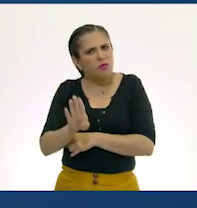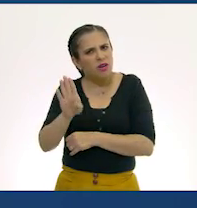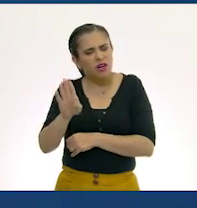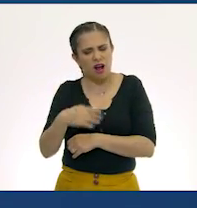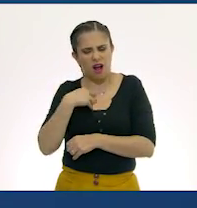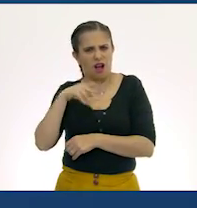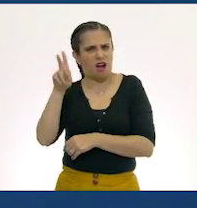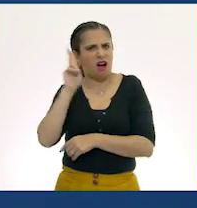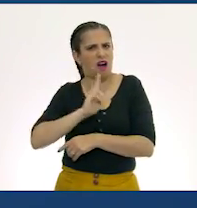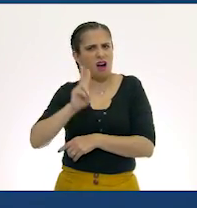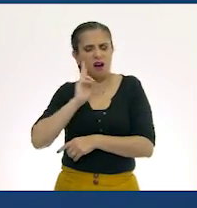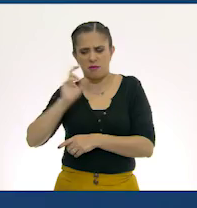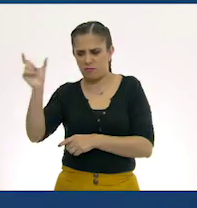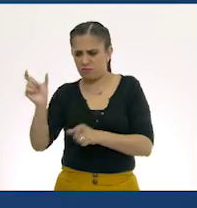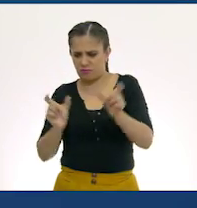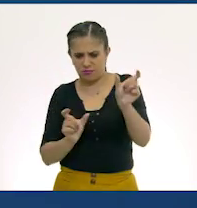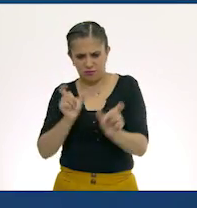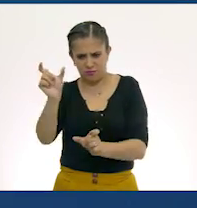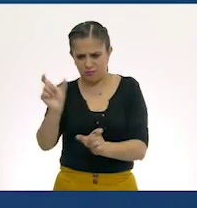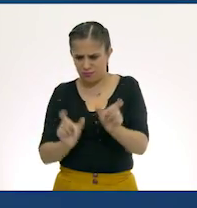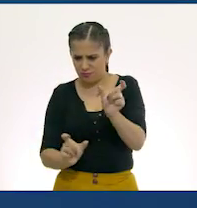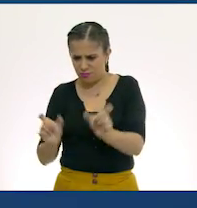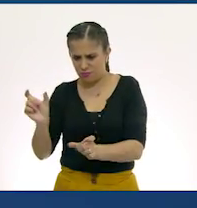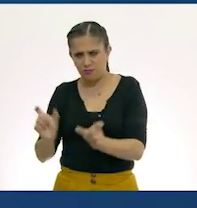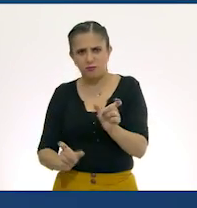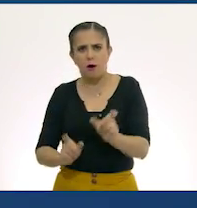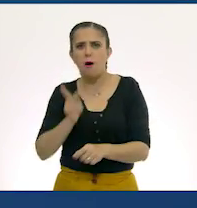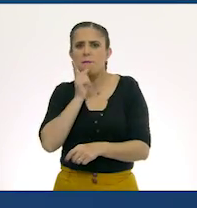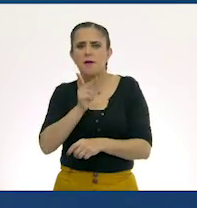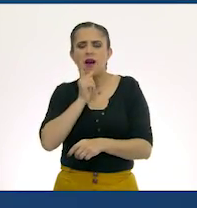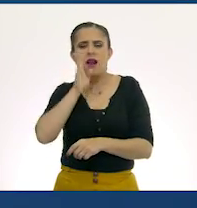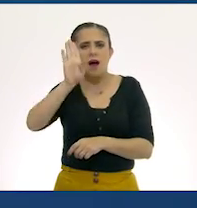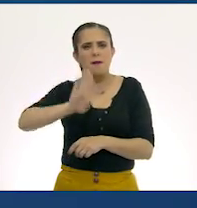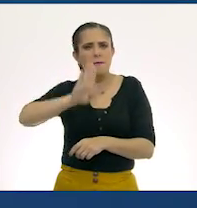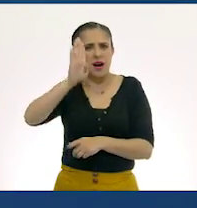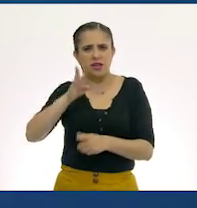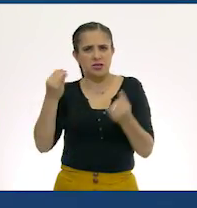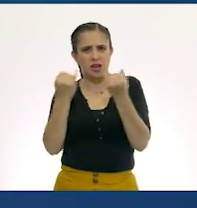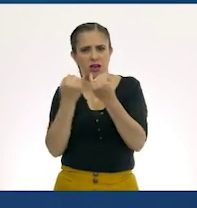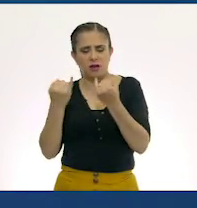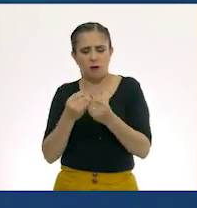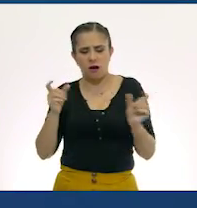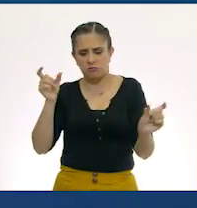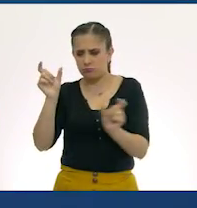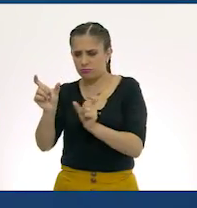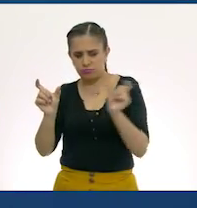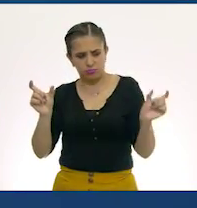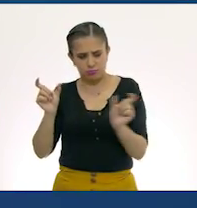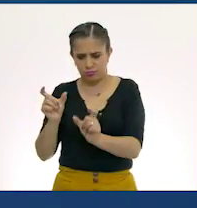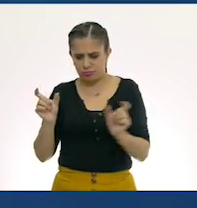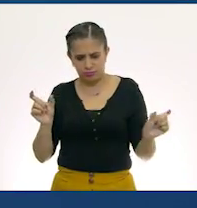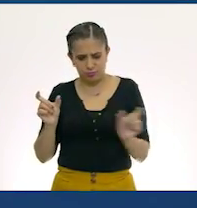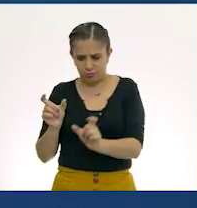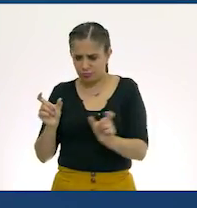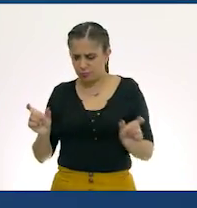junté todas. Junté todas las palabras y me di cuenta que estas palabras vienen de